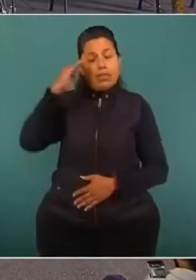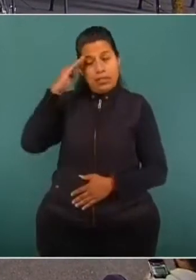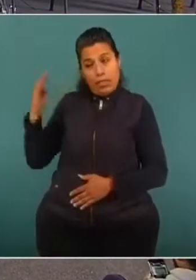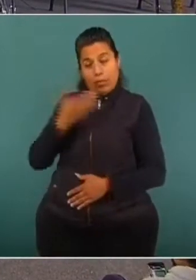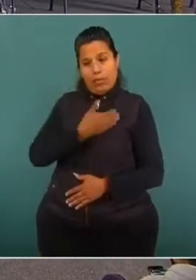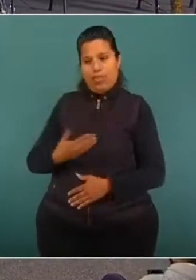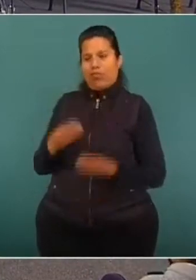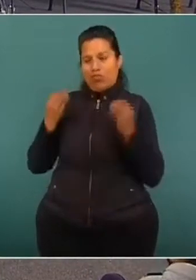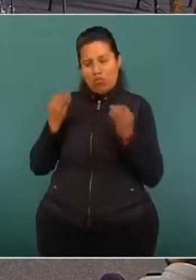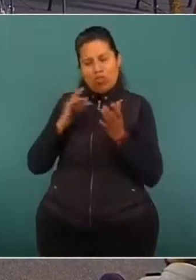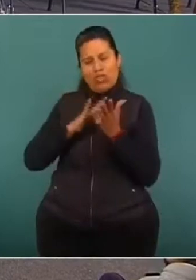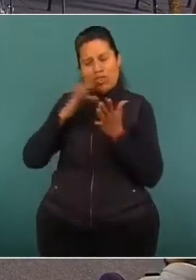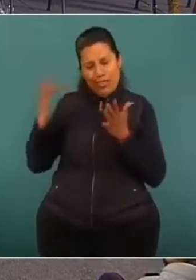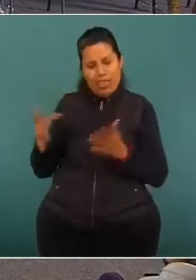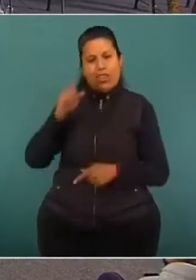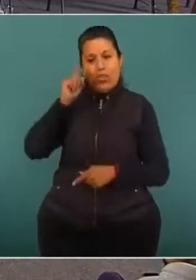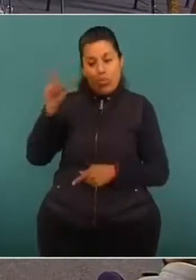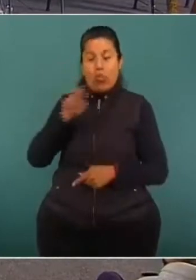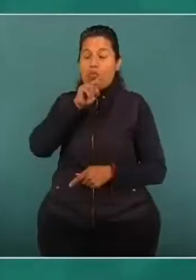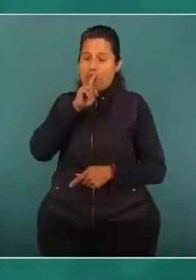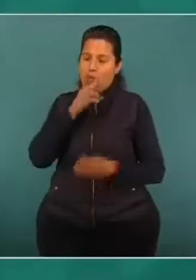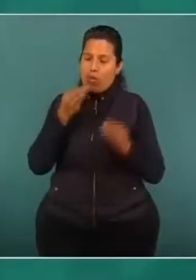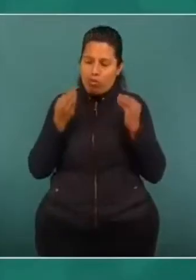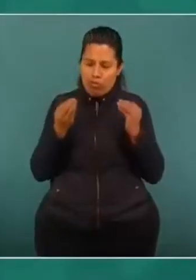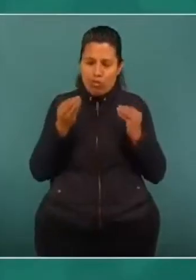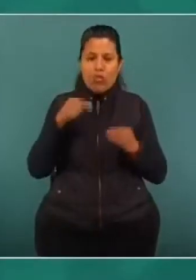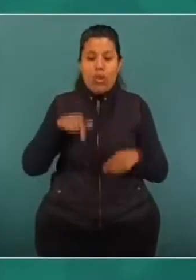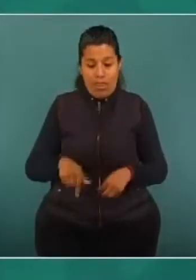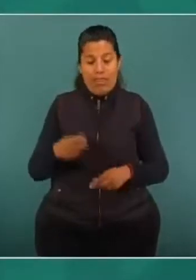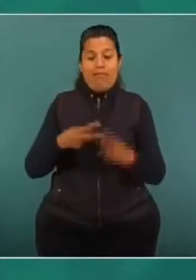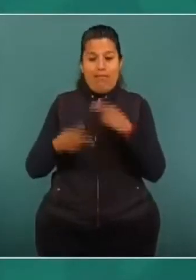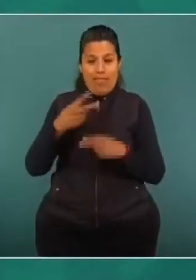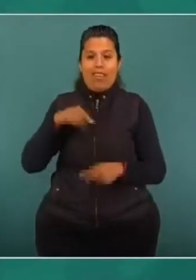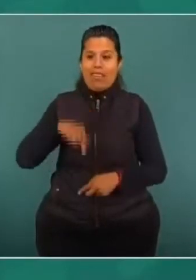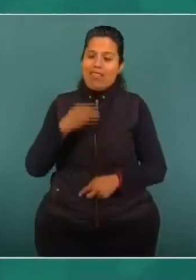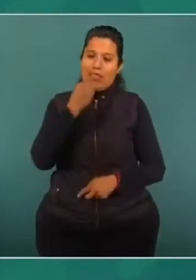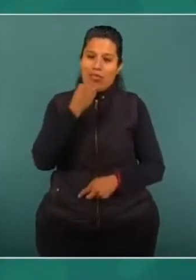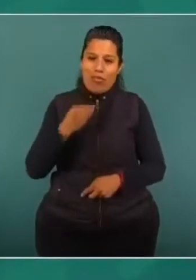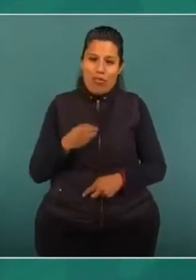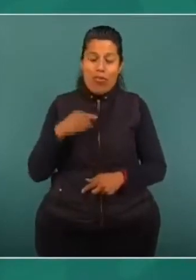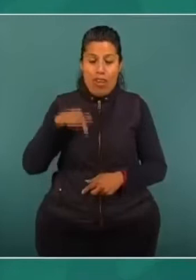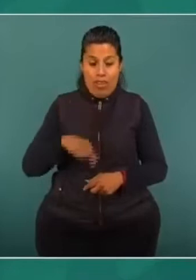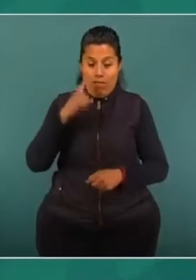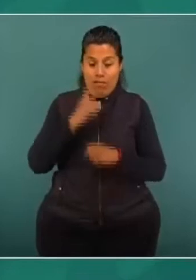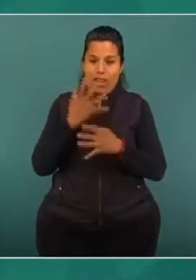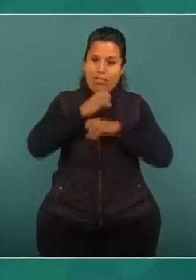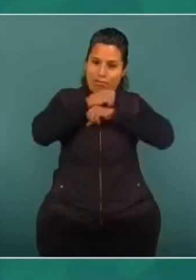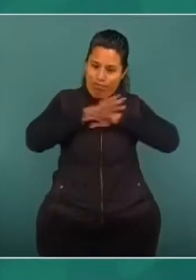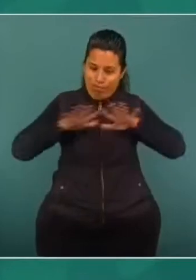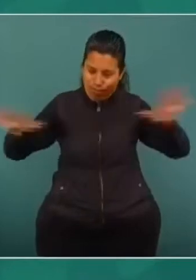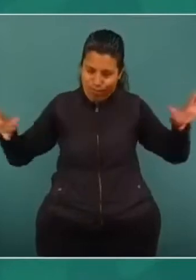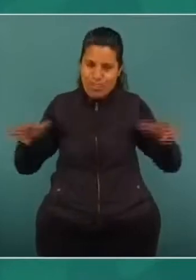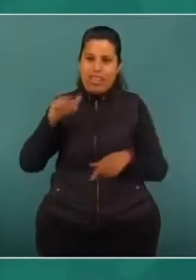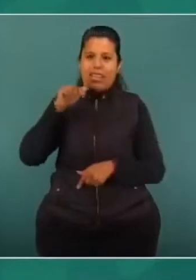agradezco su preocupación y compromiso que el día de hoy, previo a esta rueda de prensa, en materia